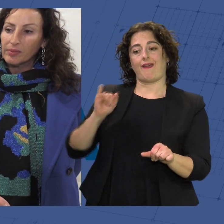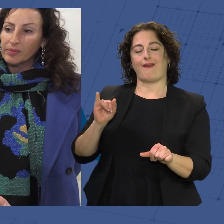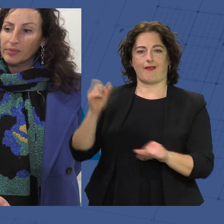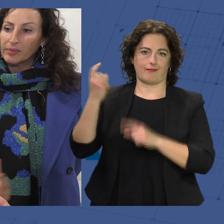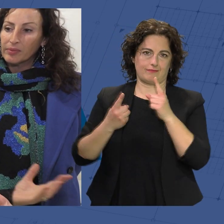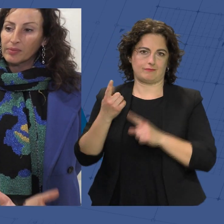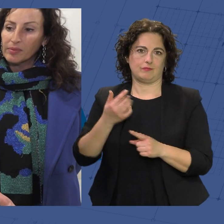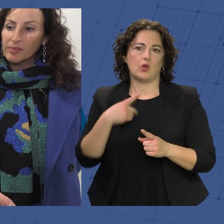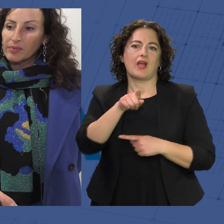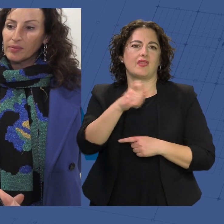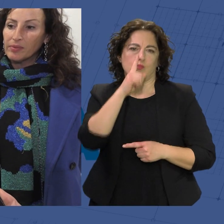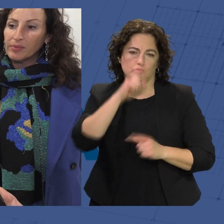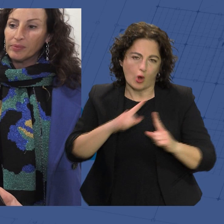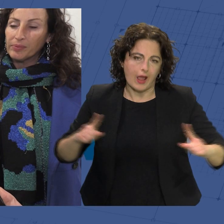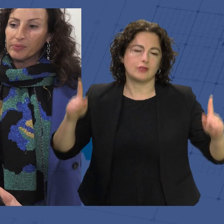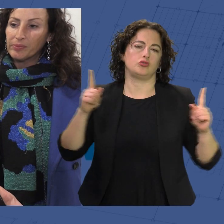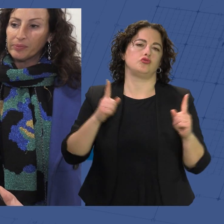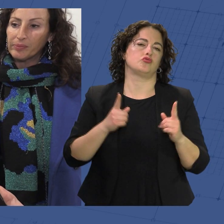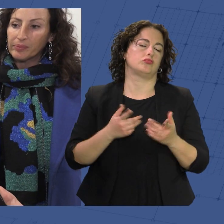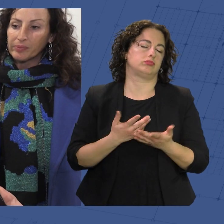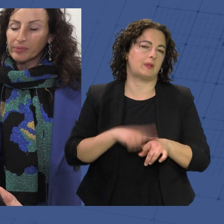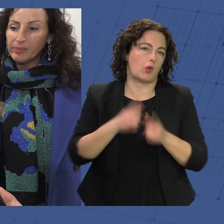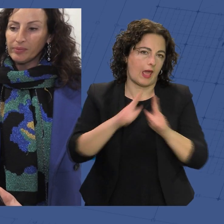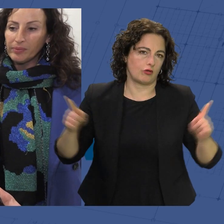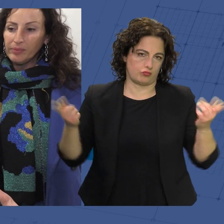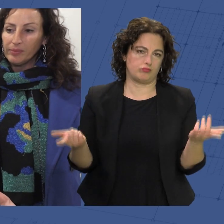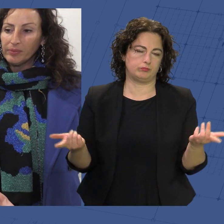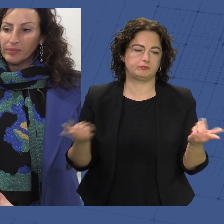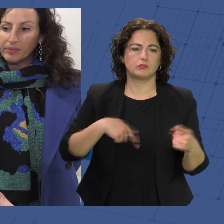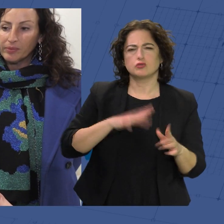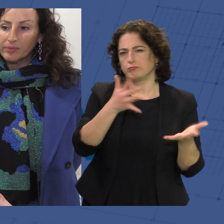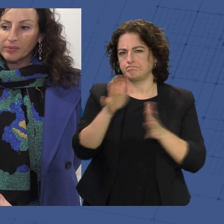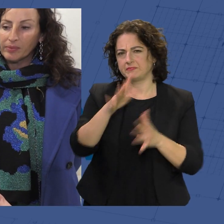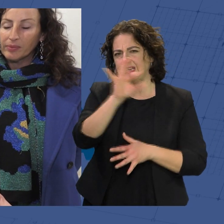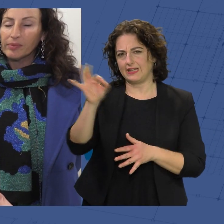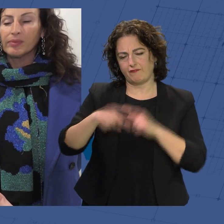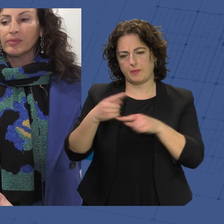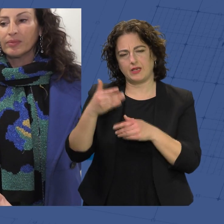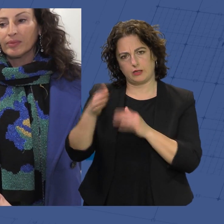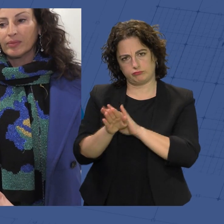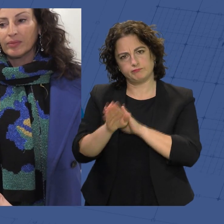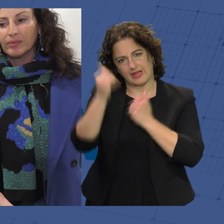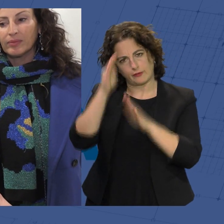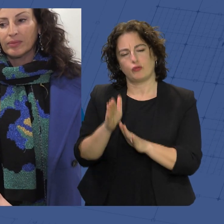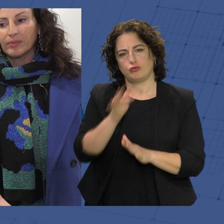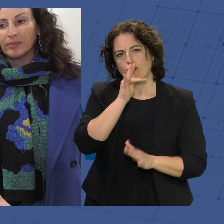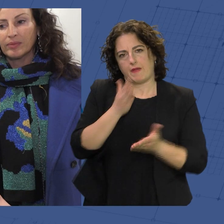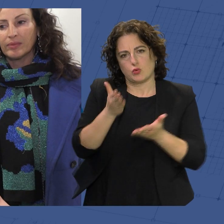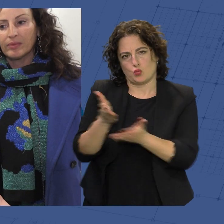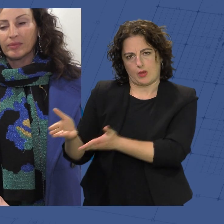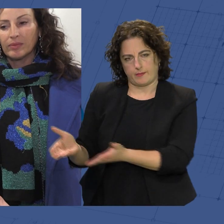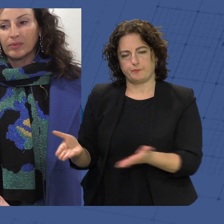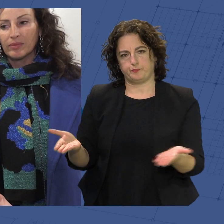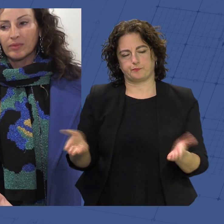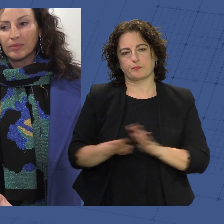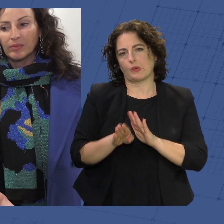que son mucho tiempo, muchos años y nosotros tenemos alrededor de unas 500 familias que todavía ayudamos y estamos con